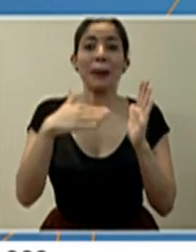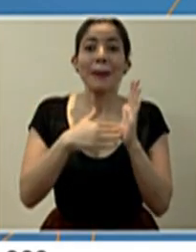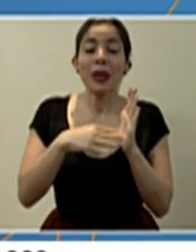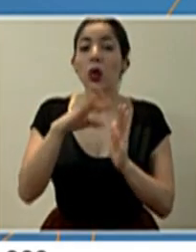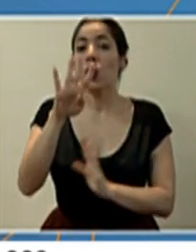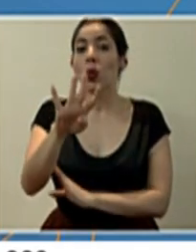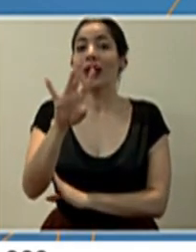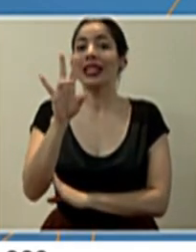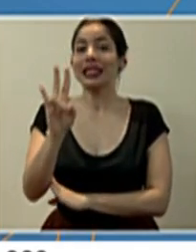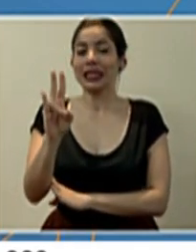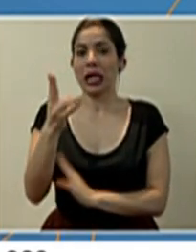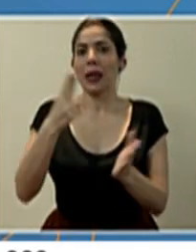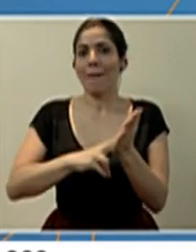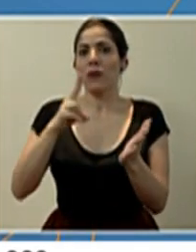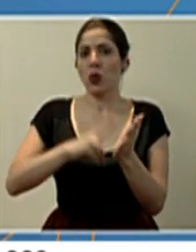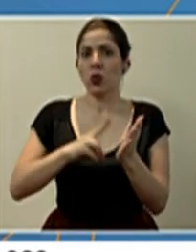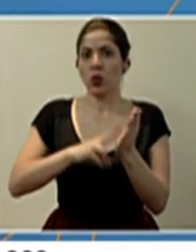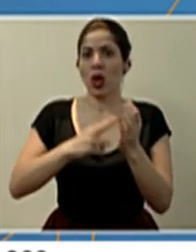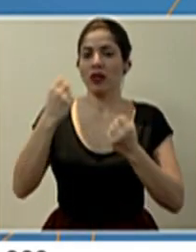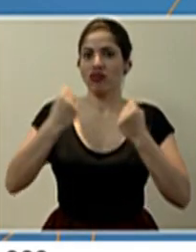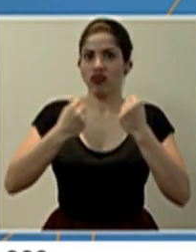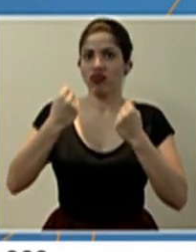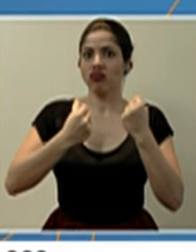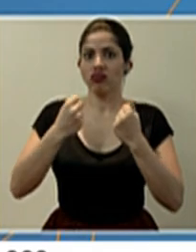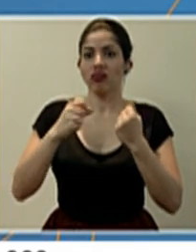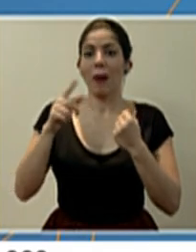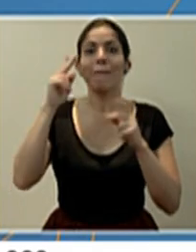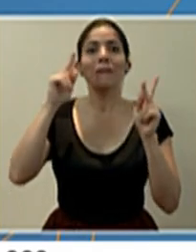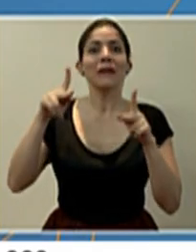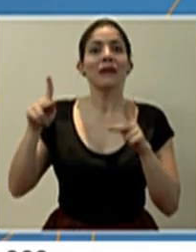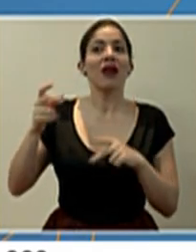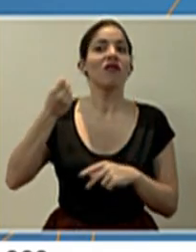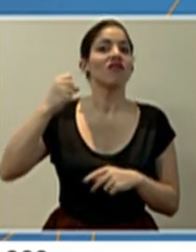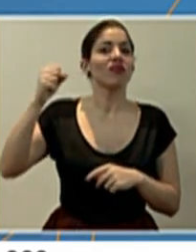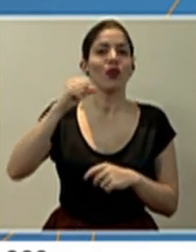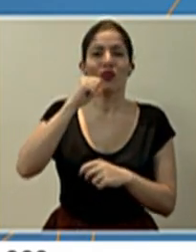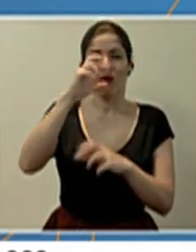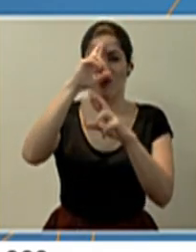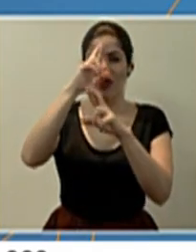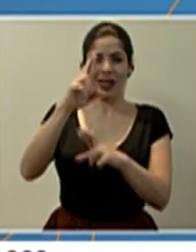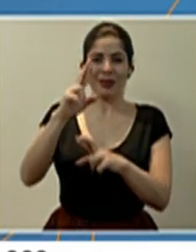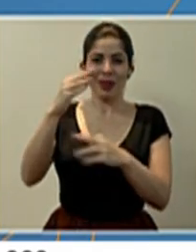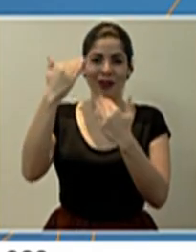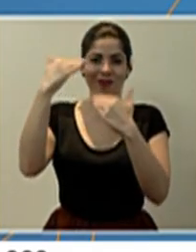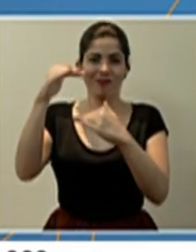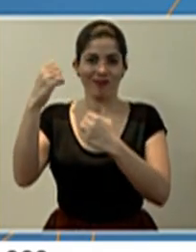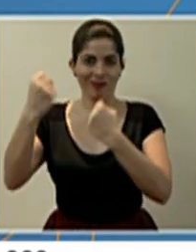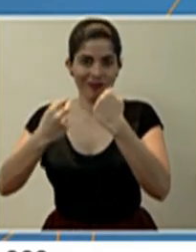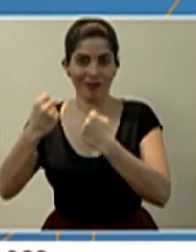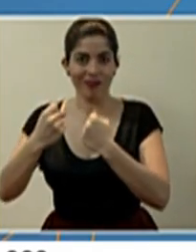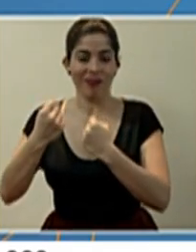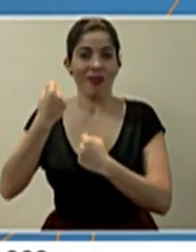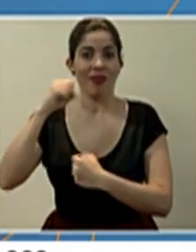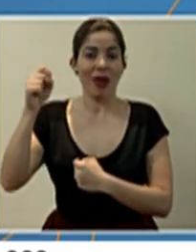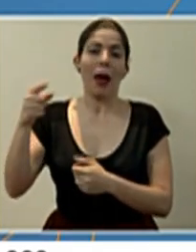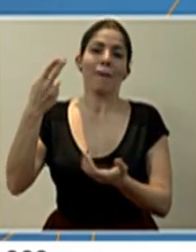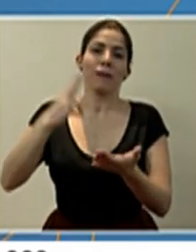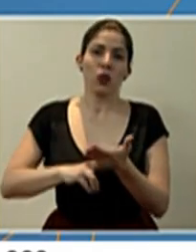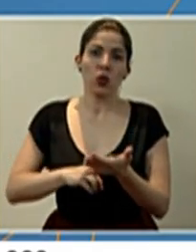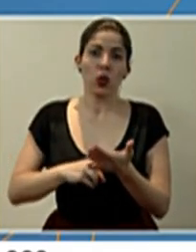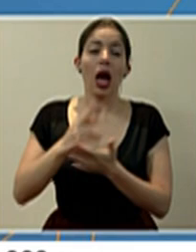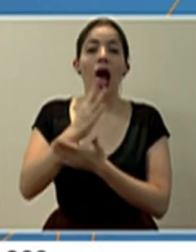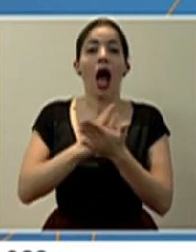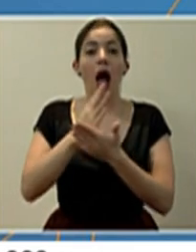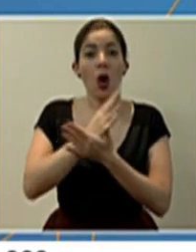infracciones de tránsito a personas que no respetaron durante el periodo de restricción vehicular. Algunos de estos